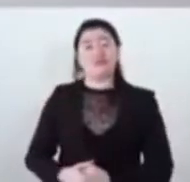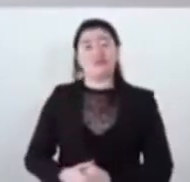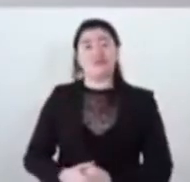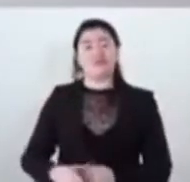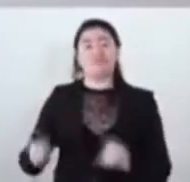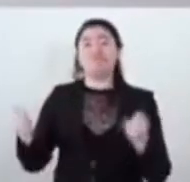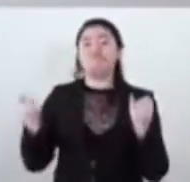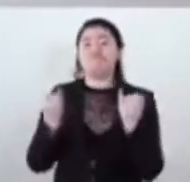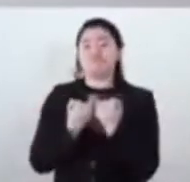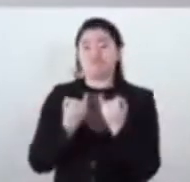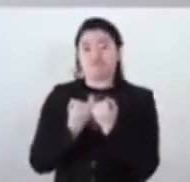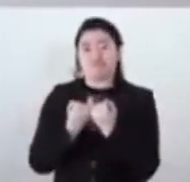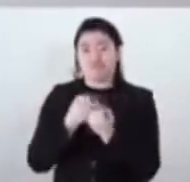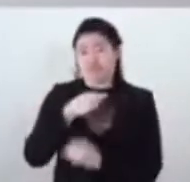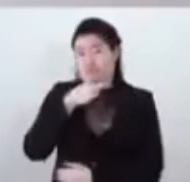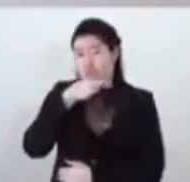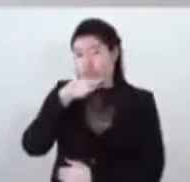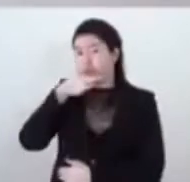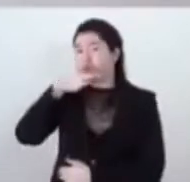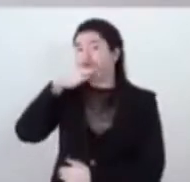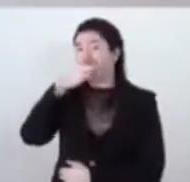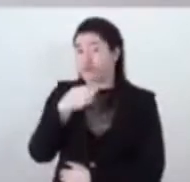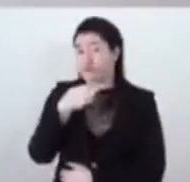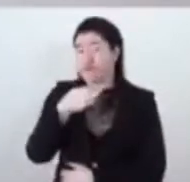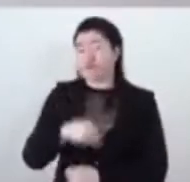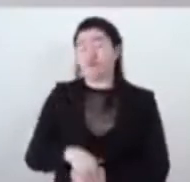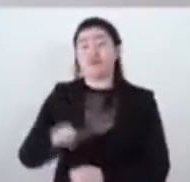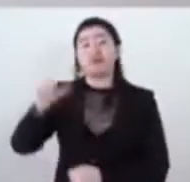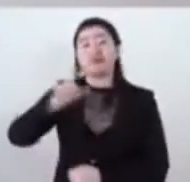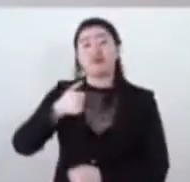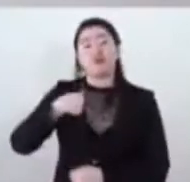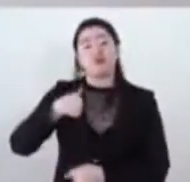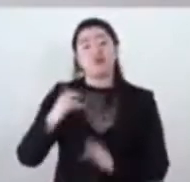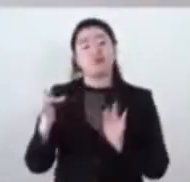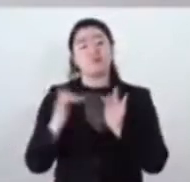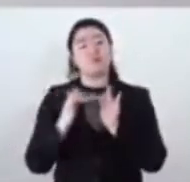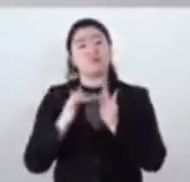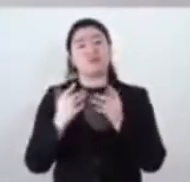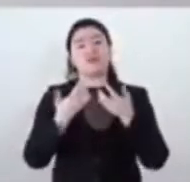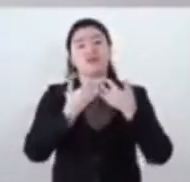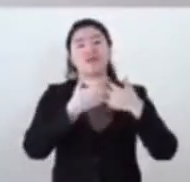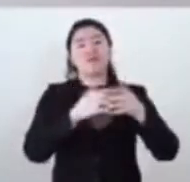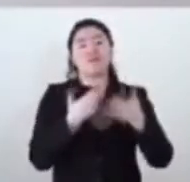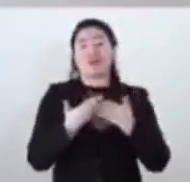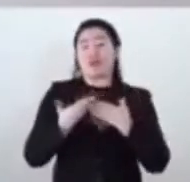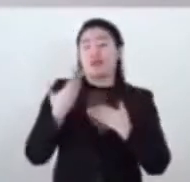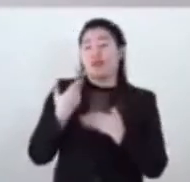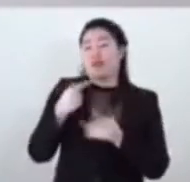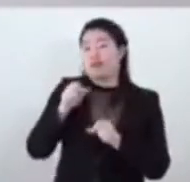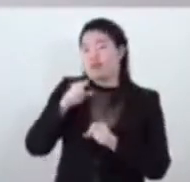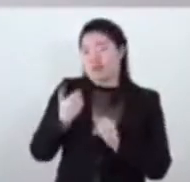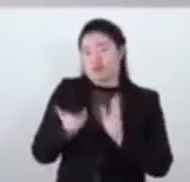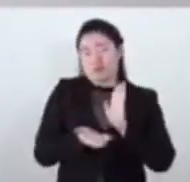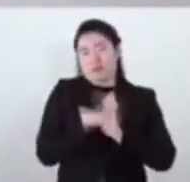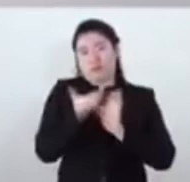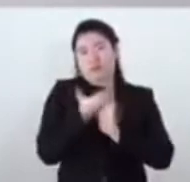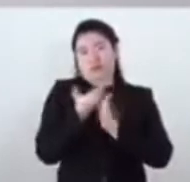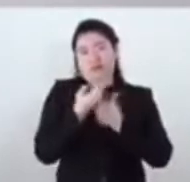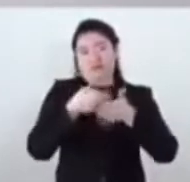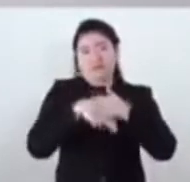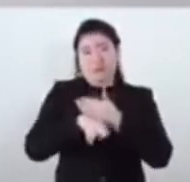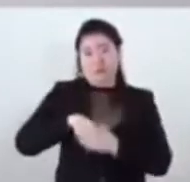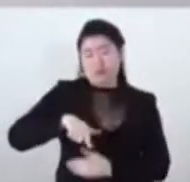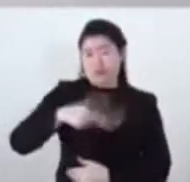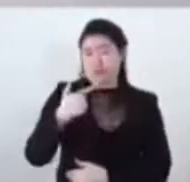Asimismo, quiero informarlo, el día de hoy entraré en contacto con las empresas que formaron parte del consorcio constructor de la línea